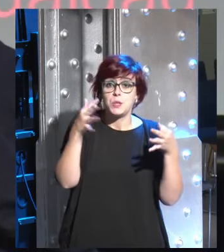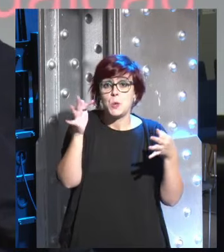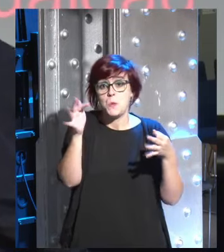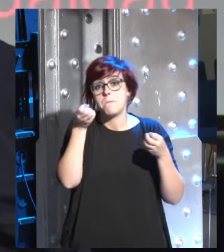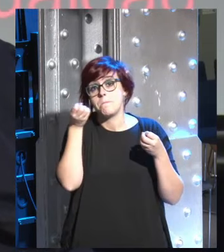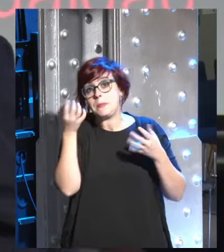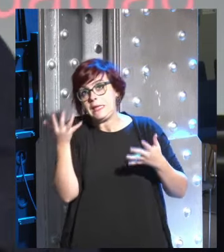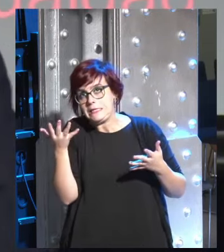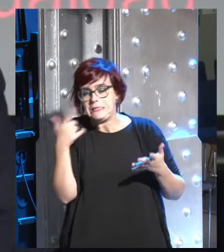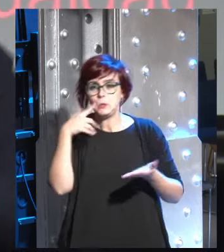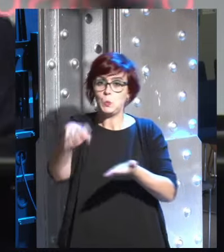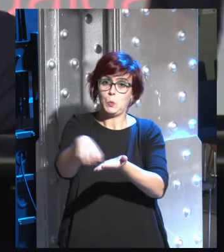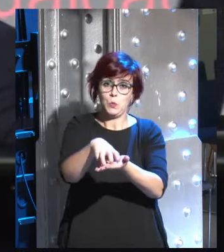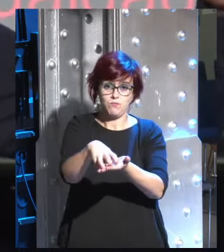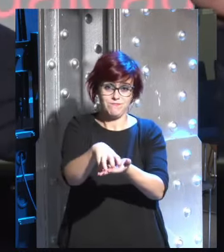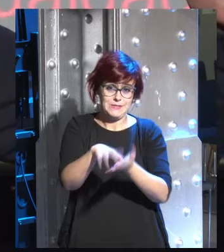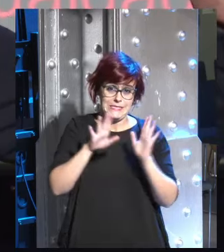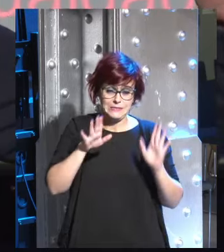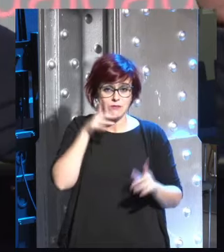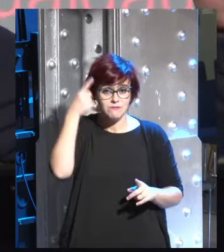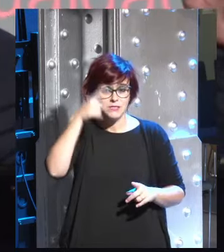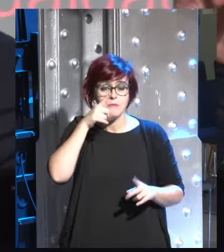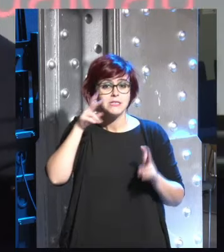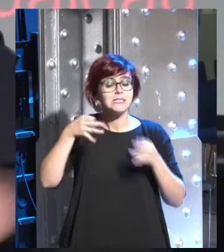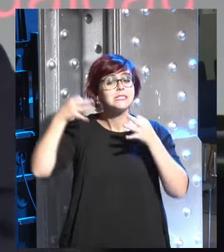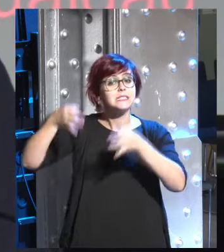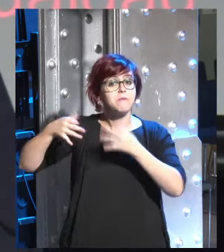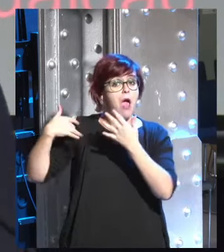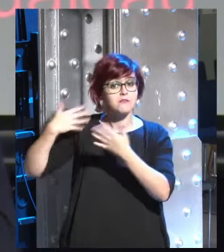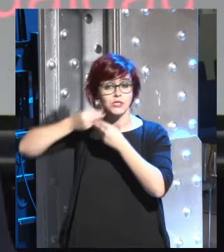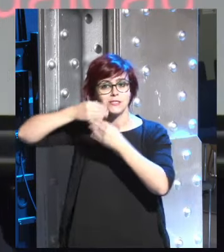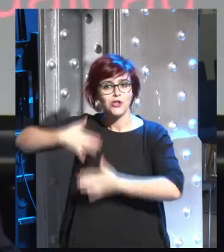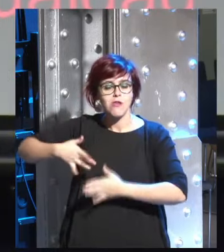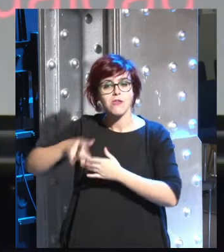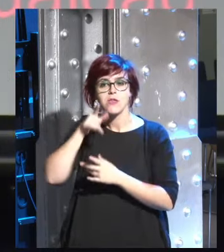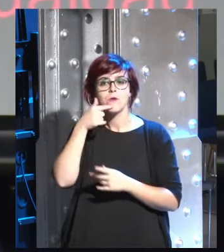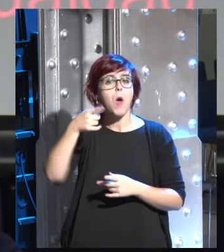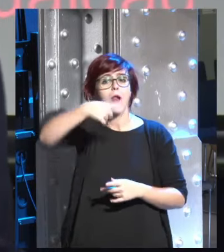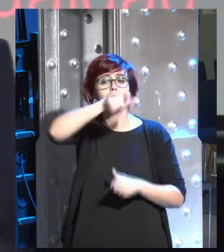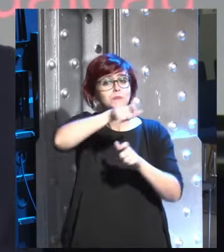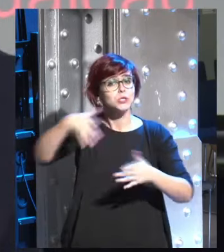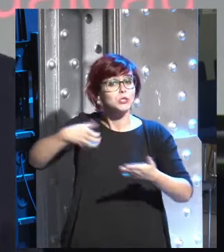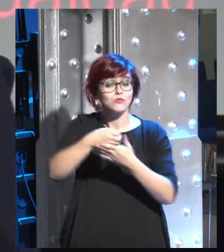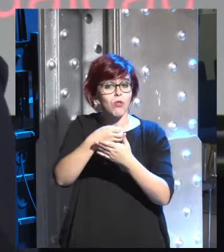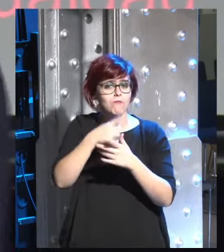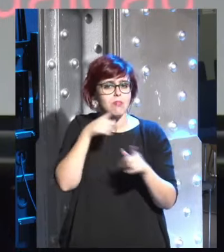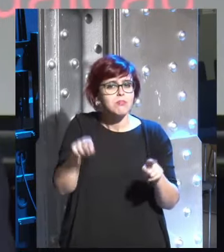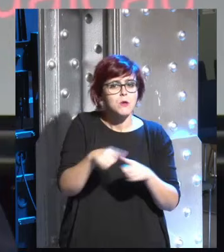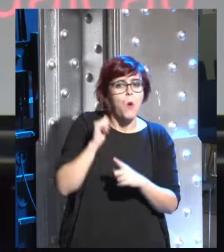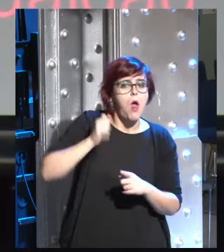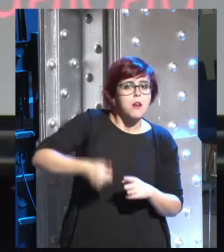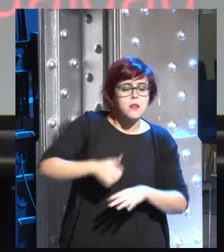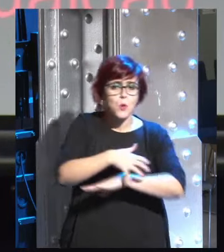porque a través de la historia a lo largo de la historia la muerte era la gran igualizadora digamos de clases sociales de